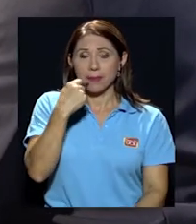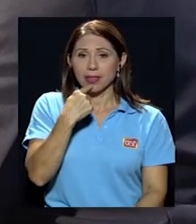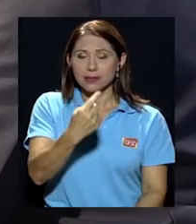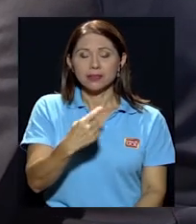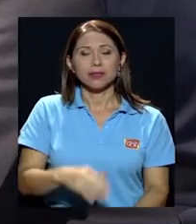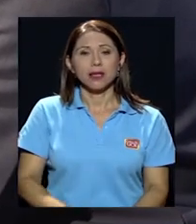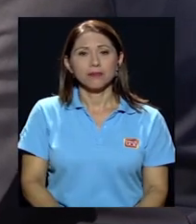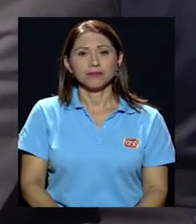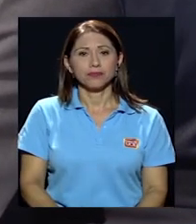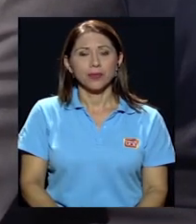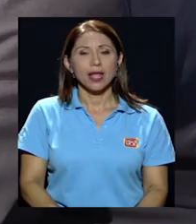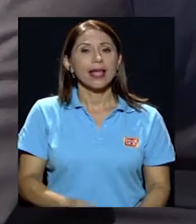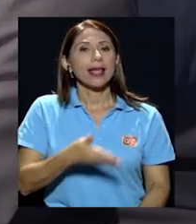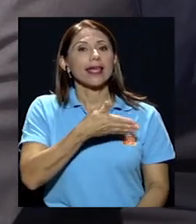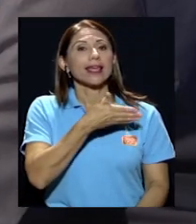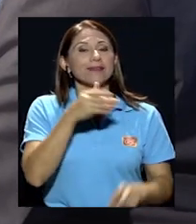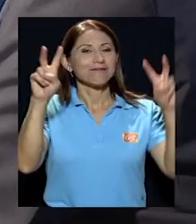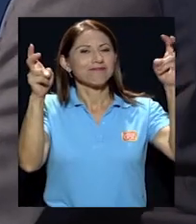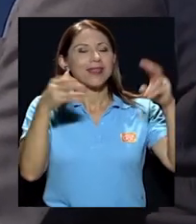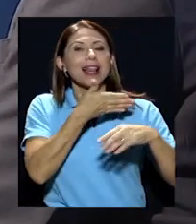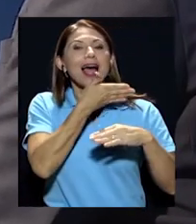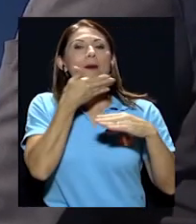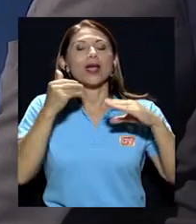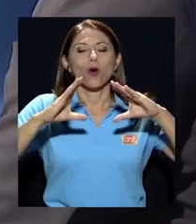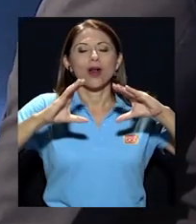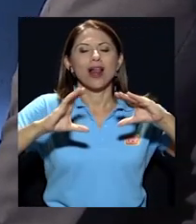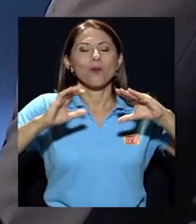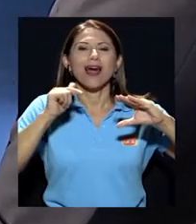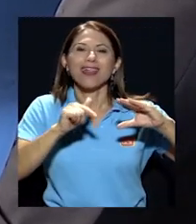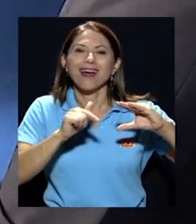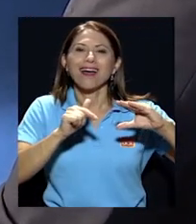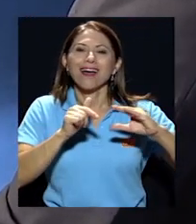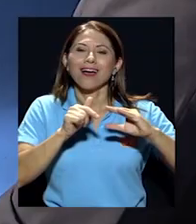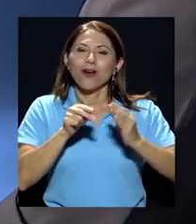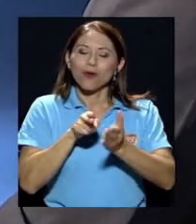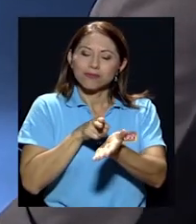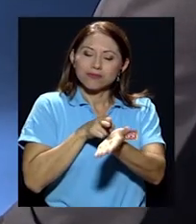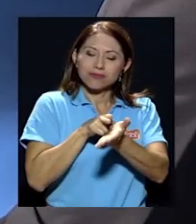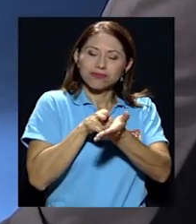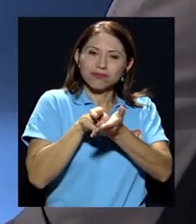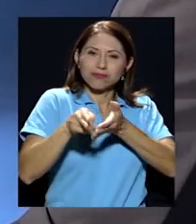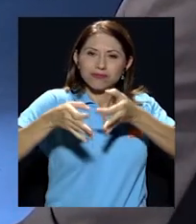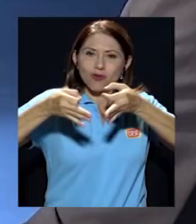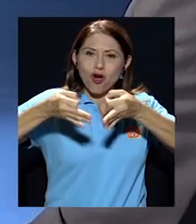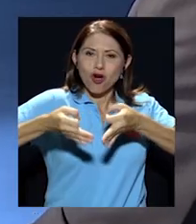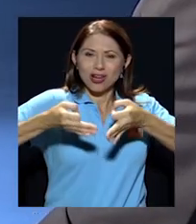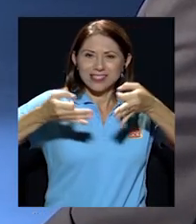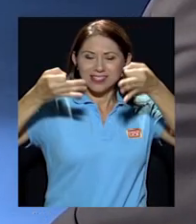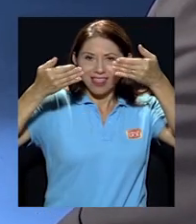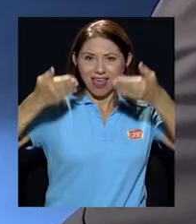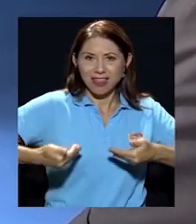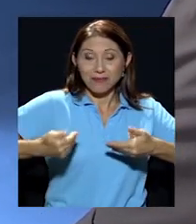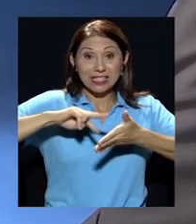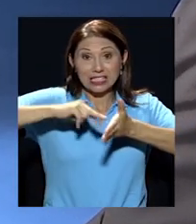la mejor almohada era la honradez y la honestidad. O sea, que si uno